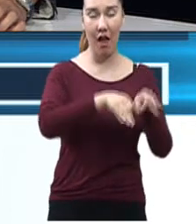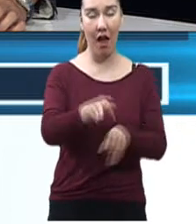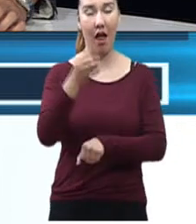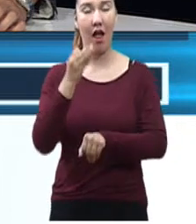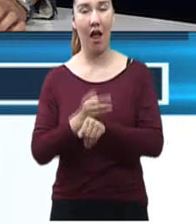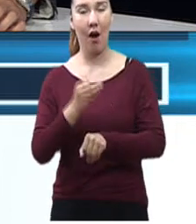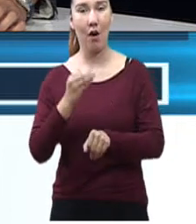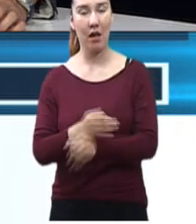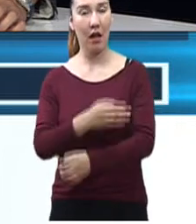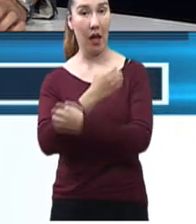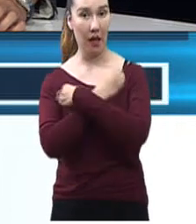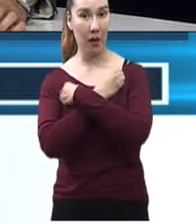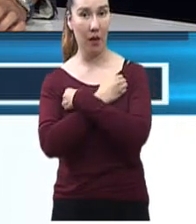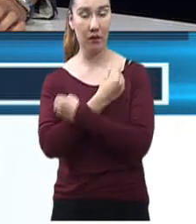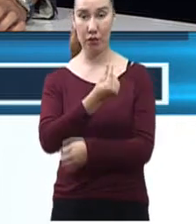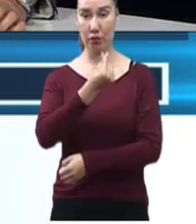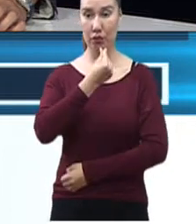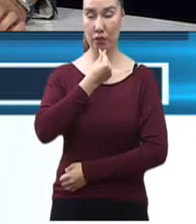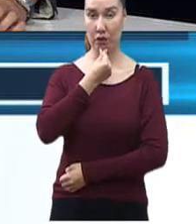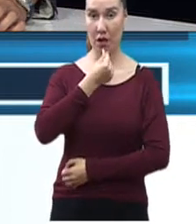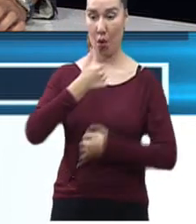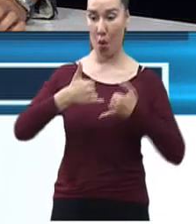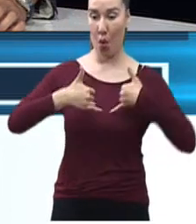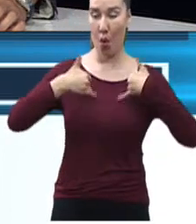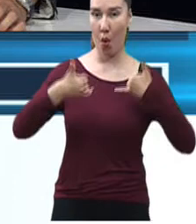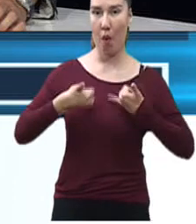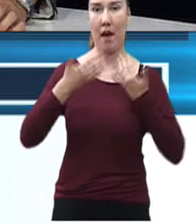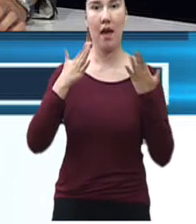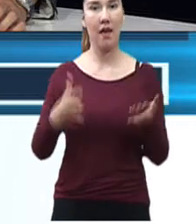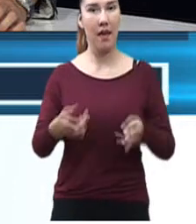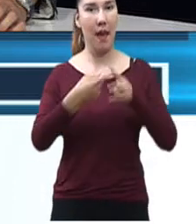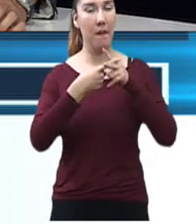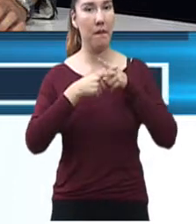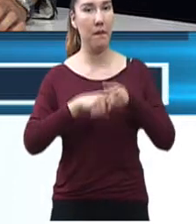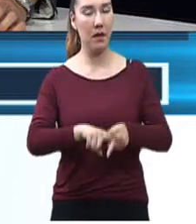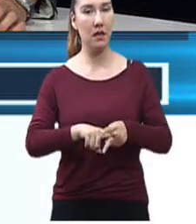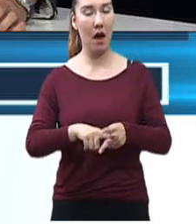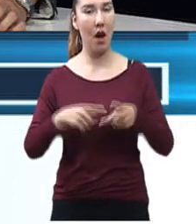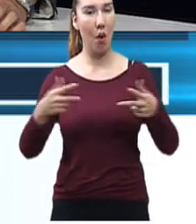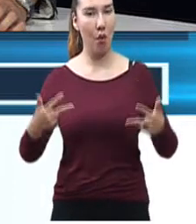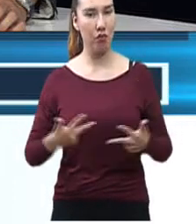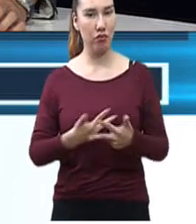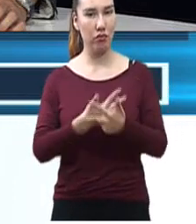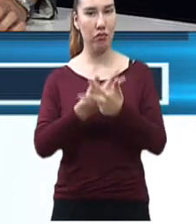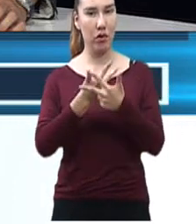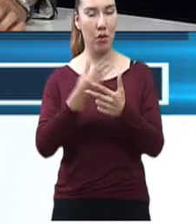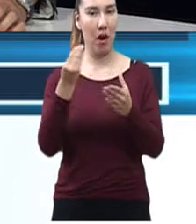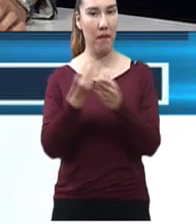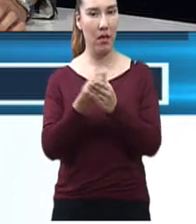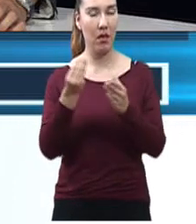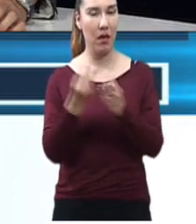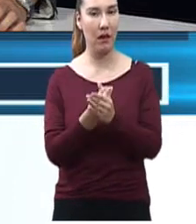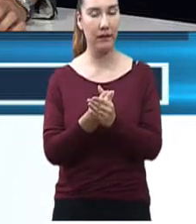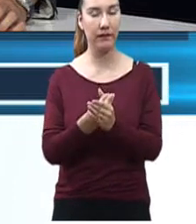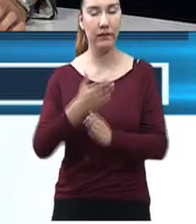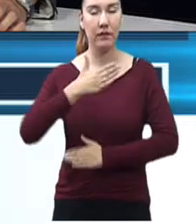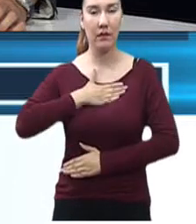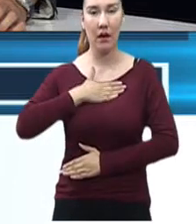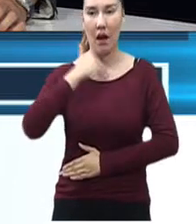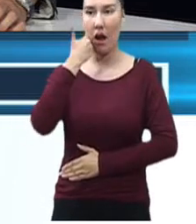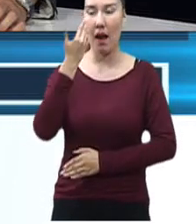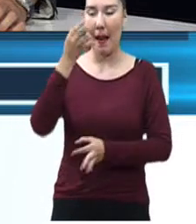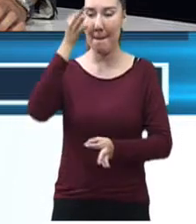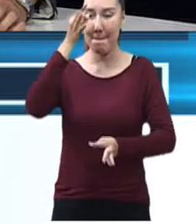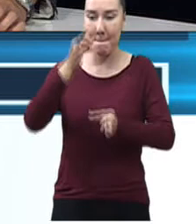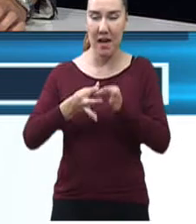a la escuela. Y, bueno, quiero ser muy puntual en esto. Porque en el DIF municipal y